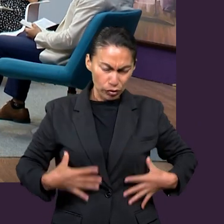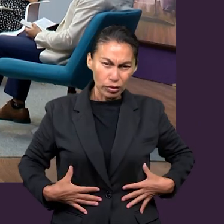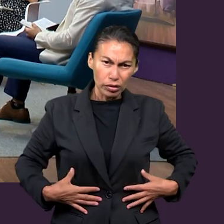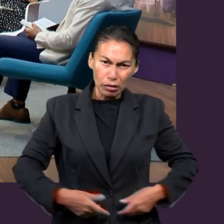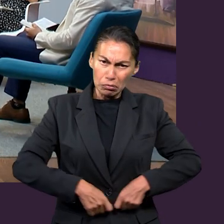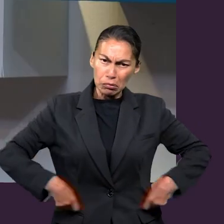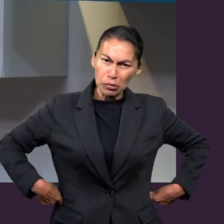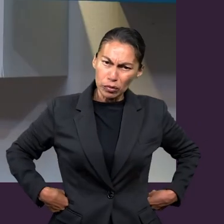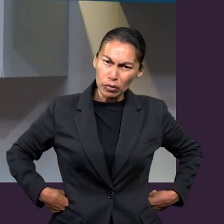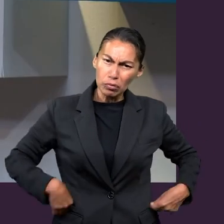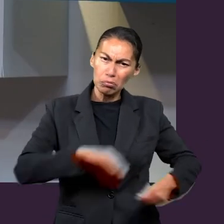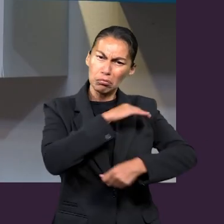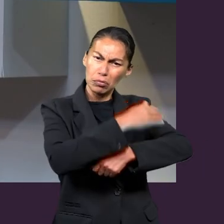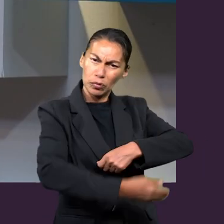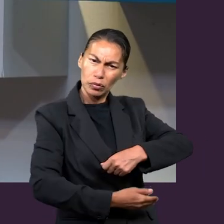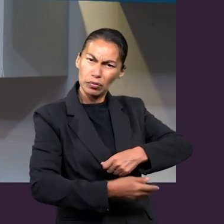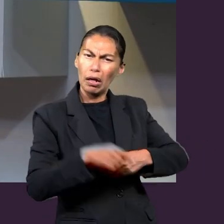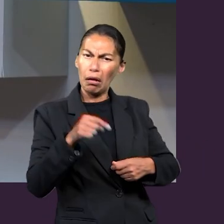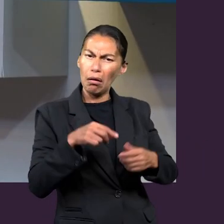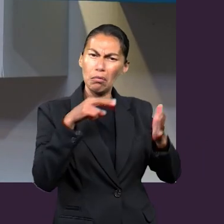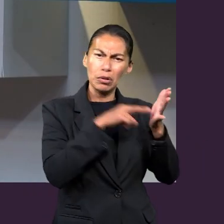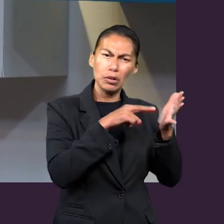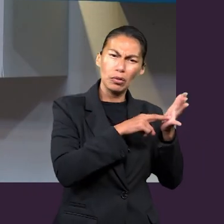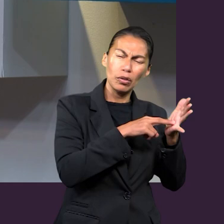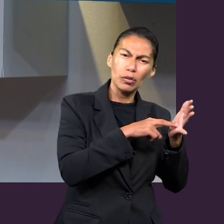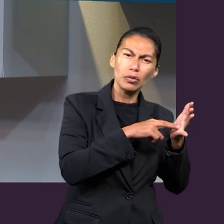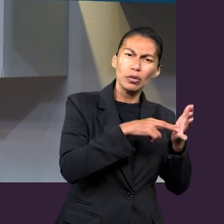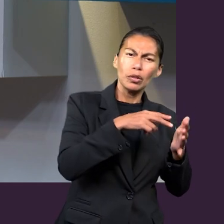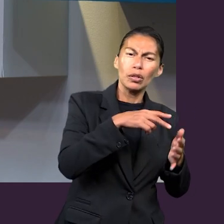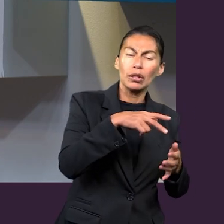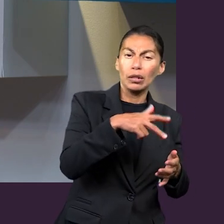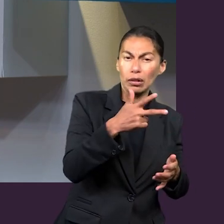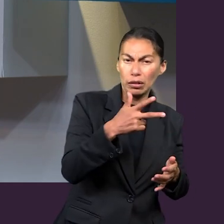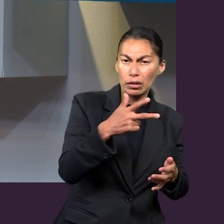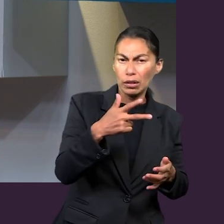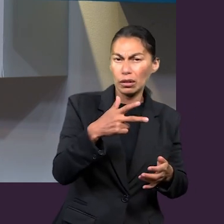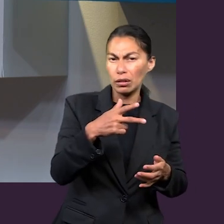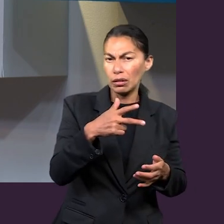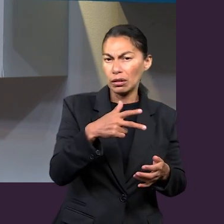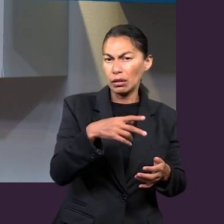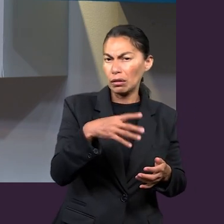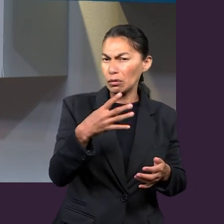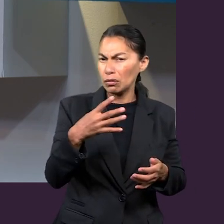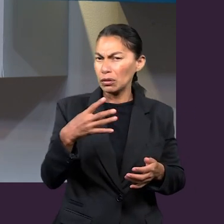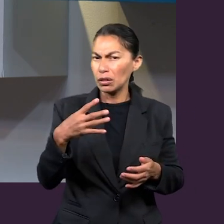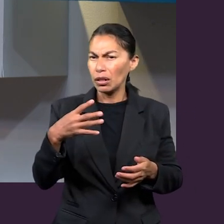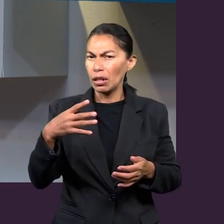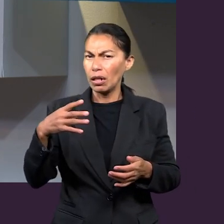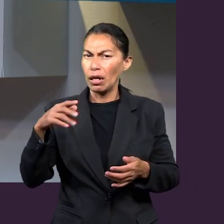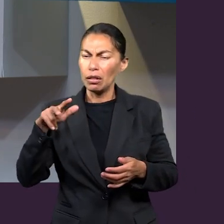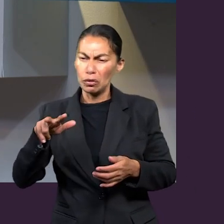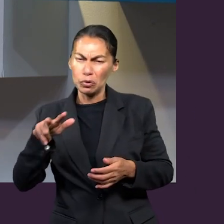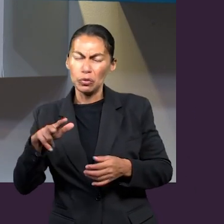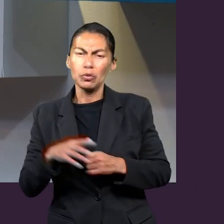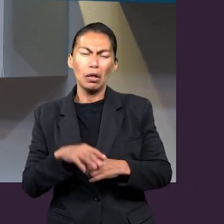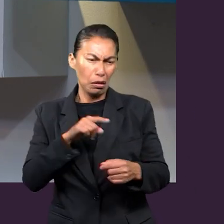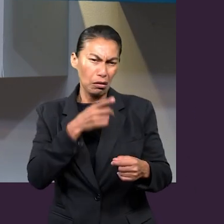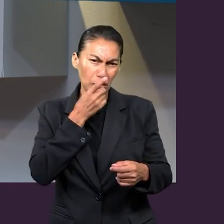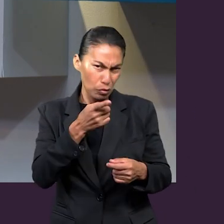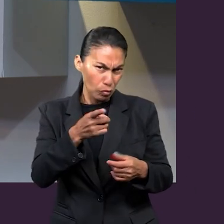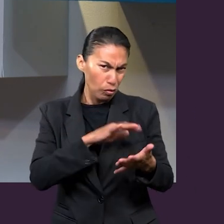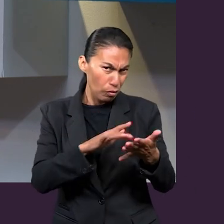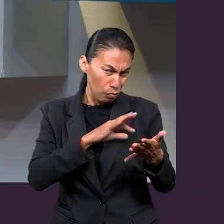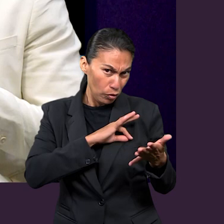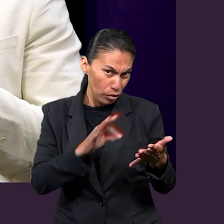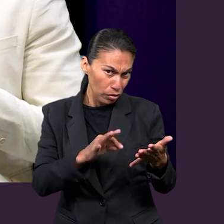los versículos del 13, del 14, del 18. ¿Podrías leernos estos versículos?